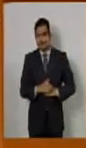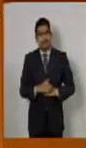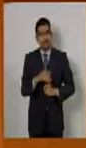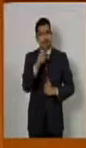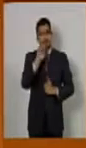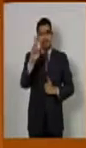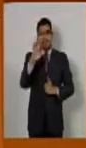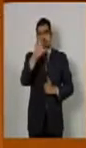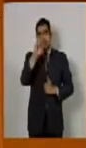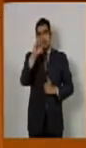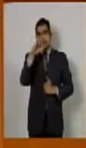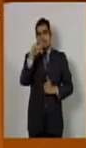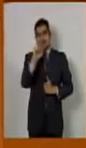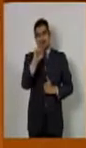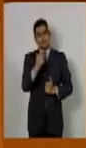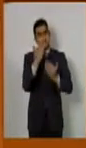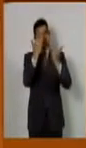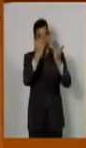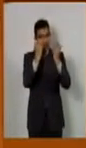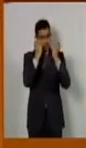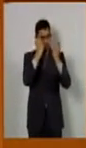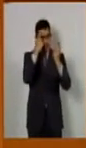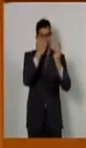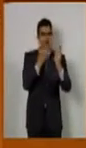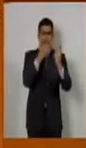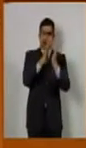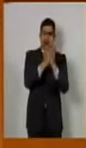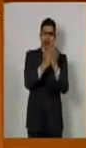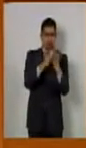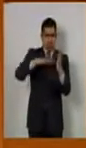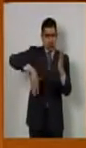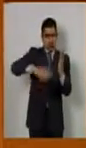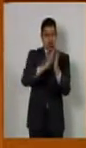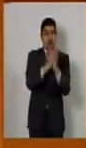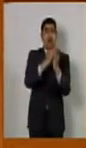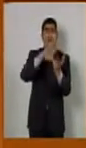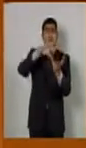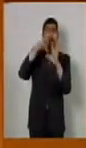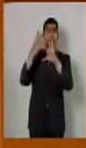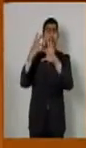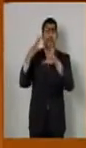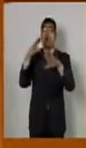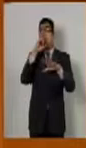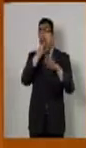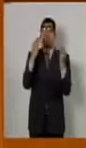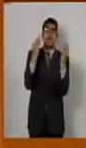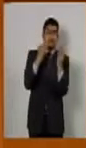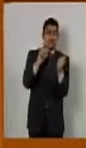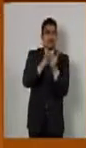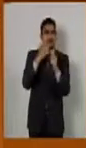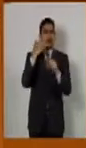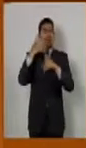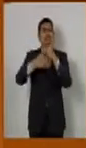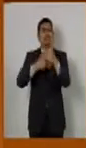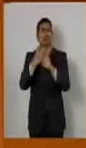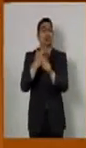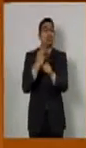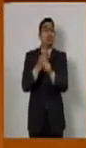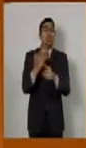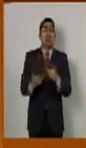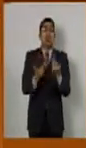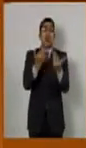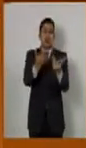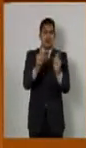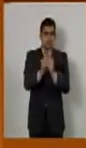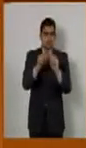maestra Carabias, por tu más reciente libro, Cambio Climático, Causas, Efectos y Soluciones, que junto